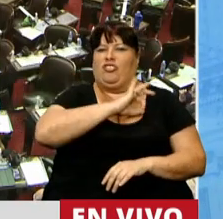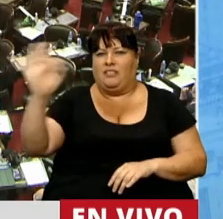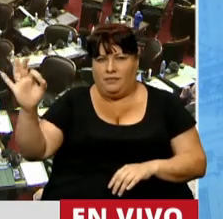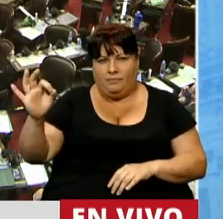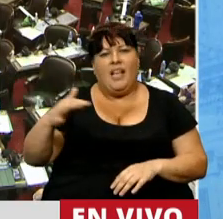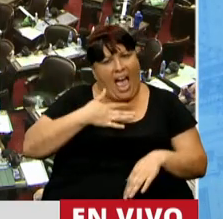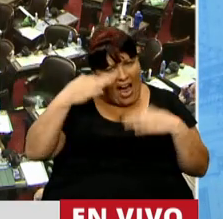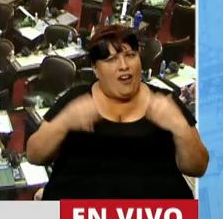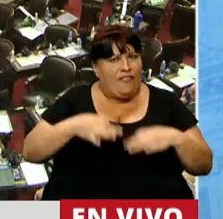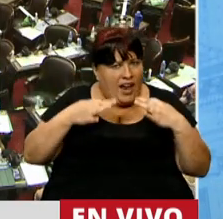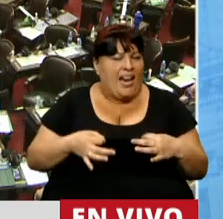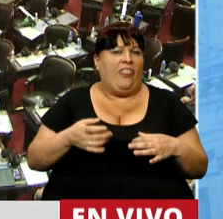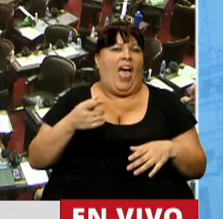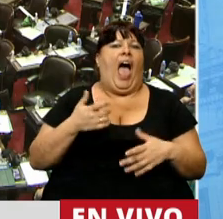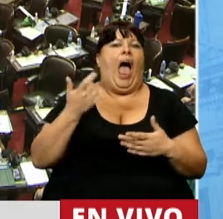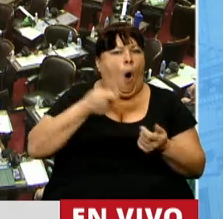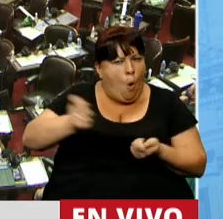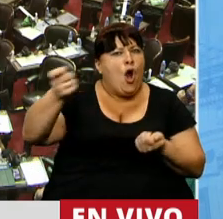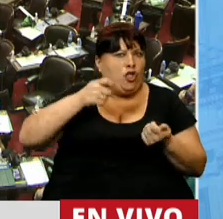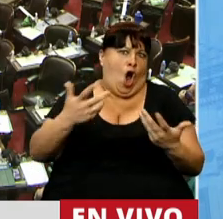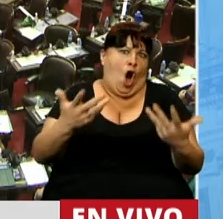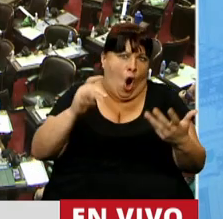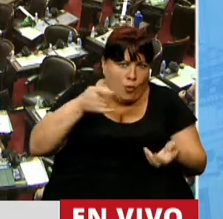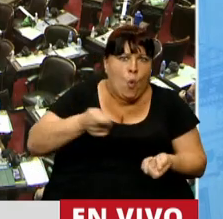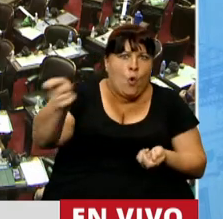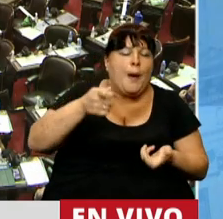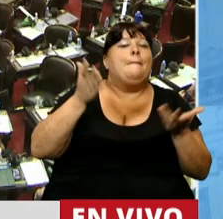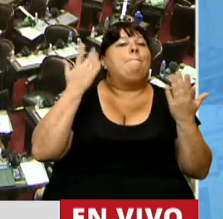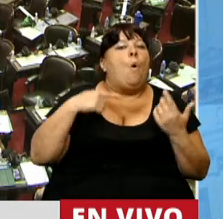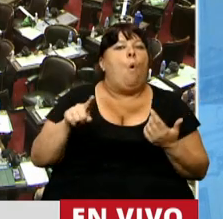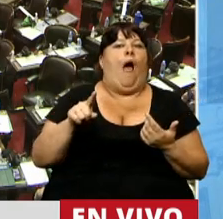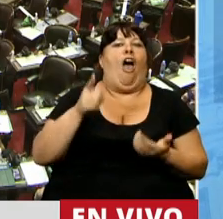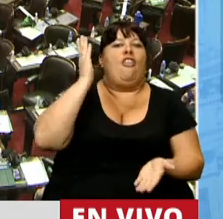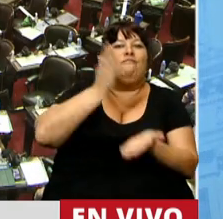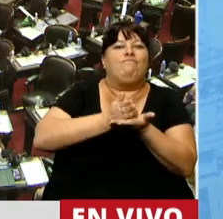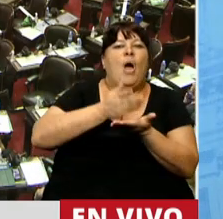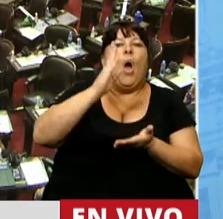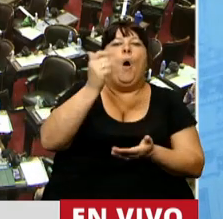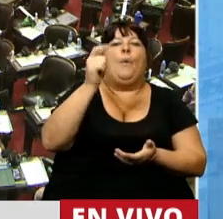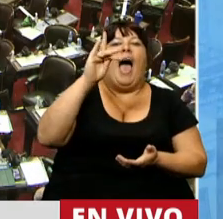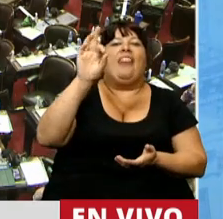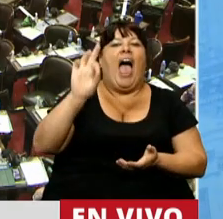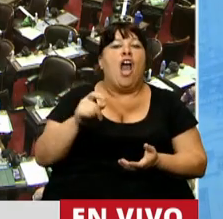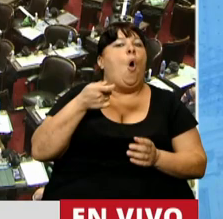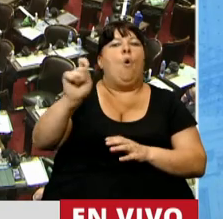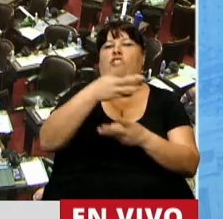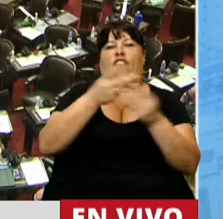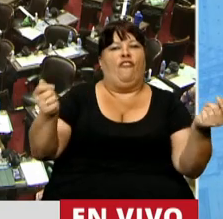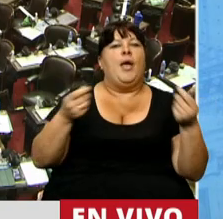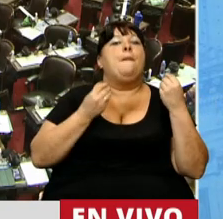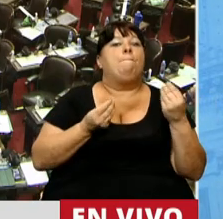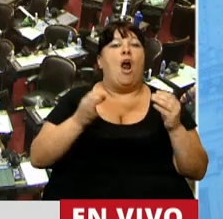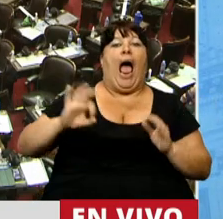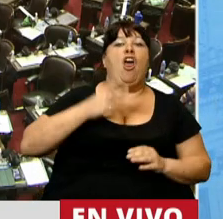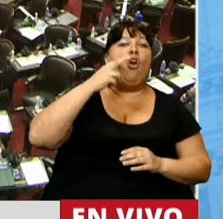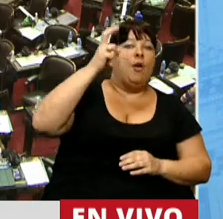Es cierto que se generaron juicios, lógicamente, pero cuando sale el fallo Badaro, se eliminan los juicios, porque entre